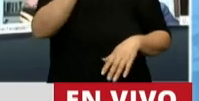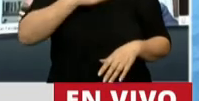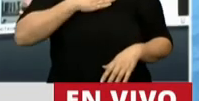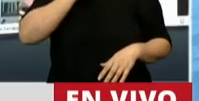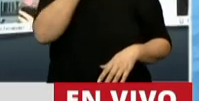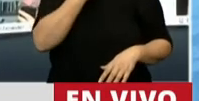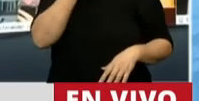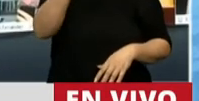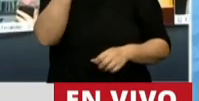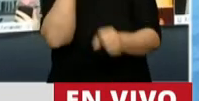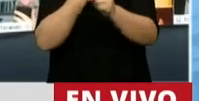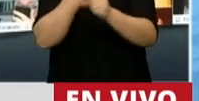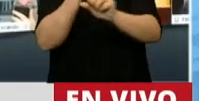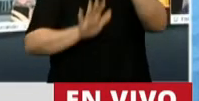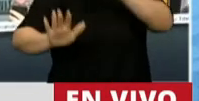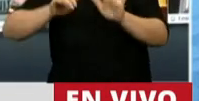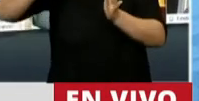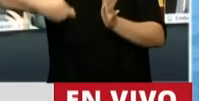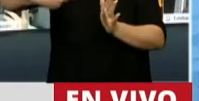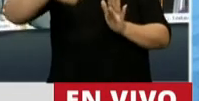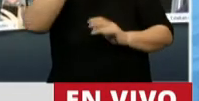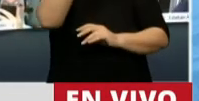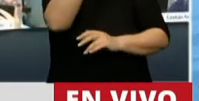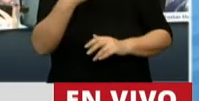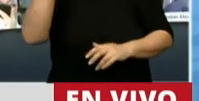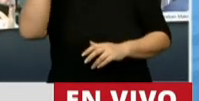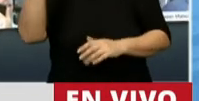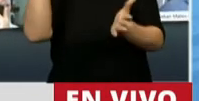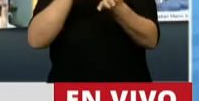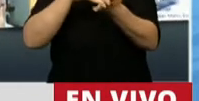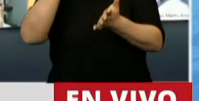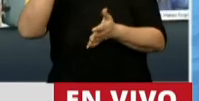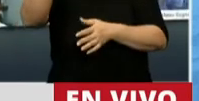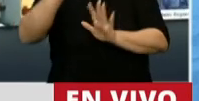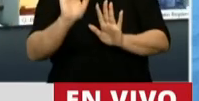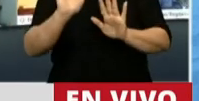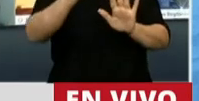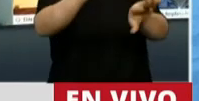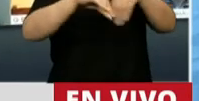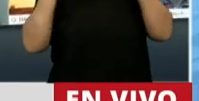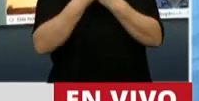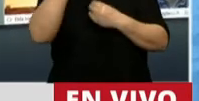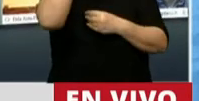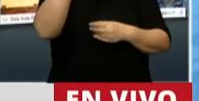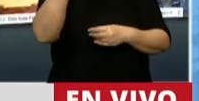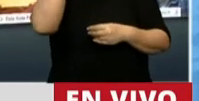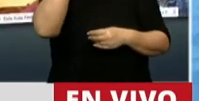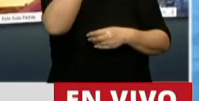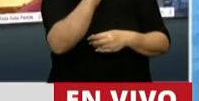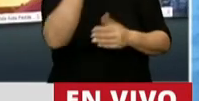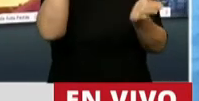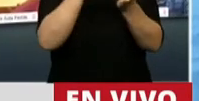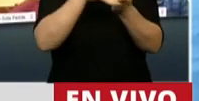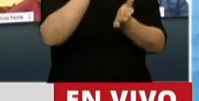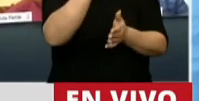trabaja para reestructurar, en este momento 590 millones de dólares, sobre un total de 730 millones,